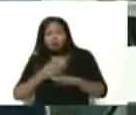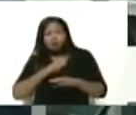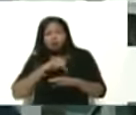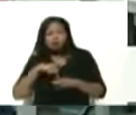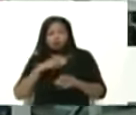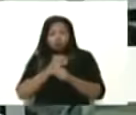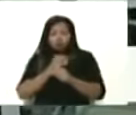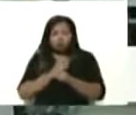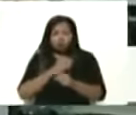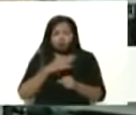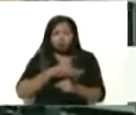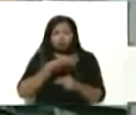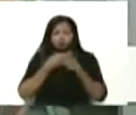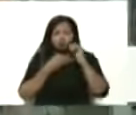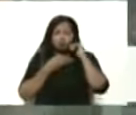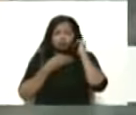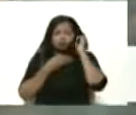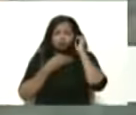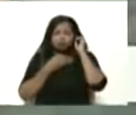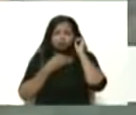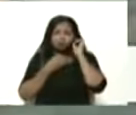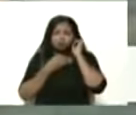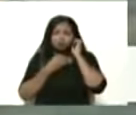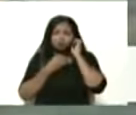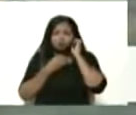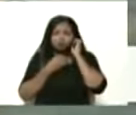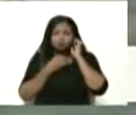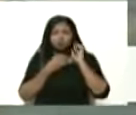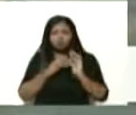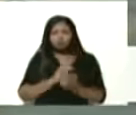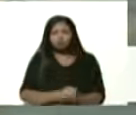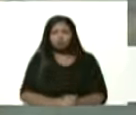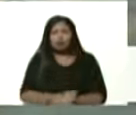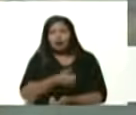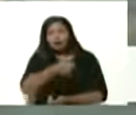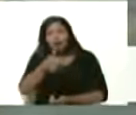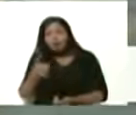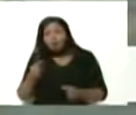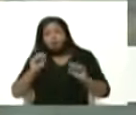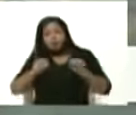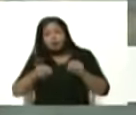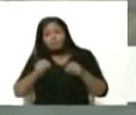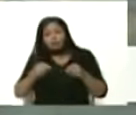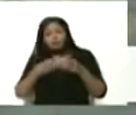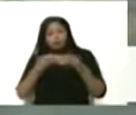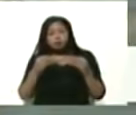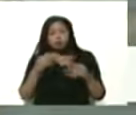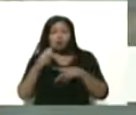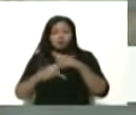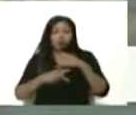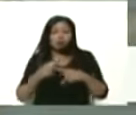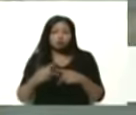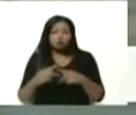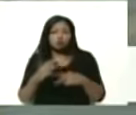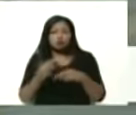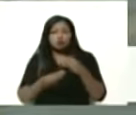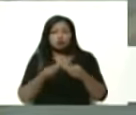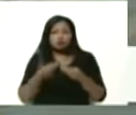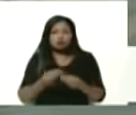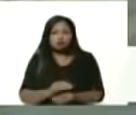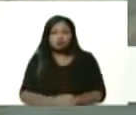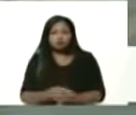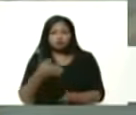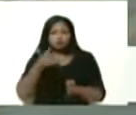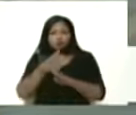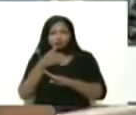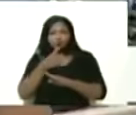o lo que nosotros buscamos como empresa es que cada una de estas motos cada uno de todos los productos que ensamblamos acá llegue a cada